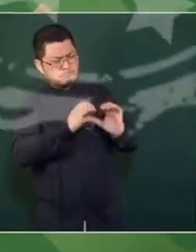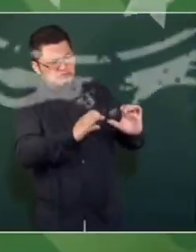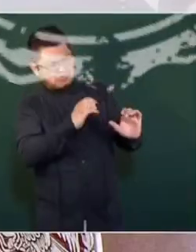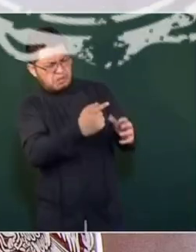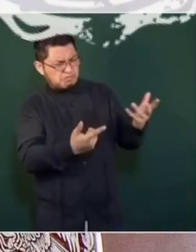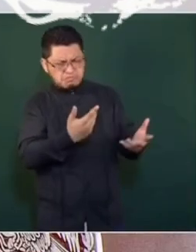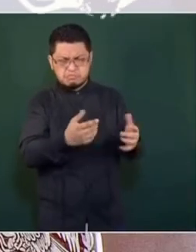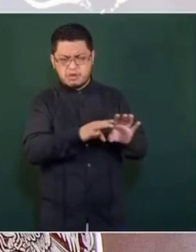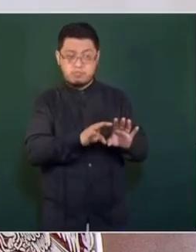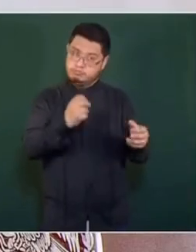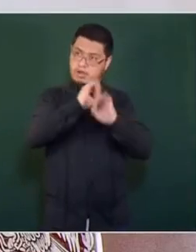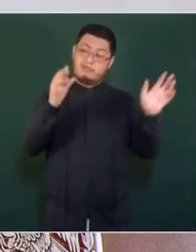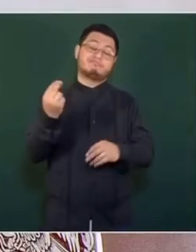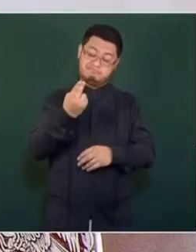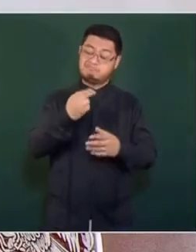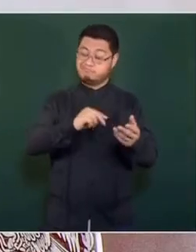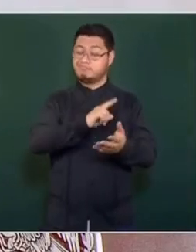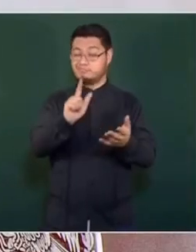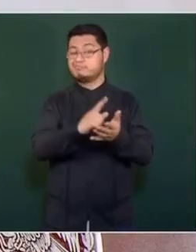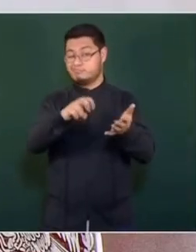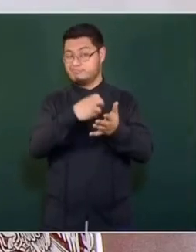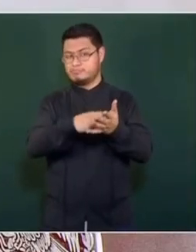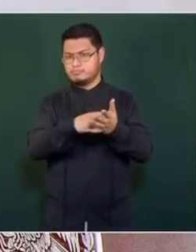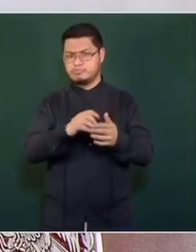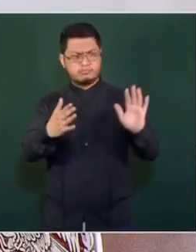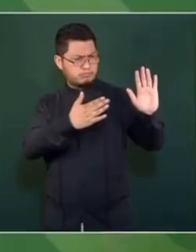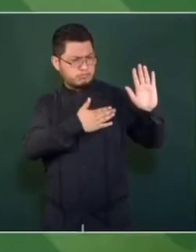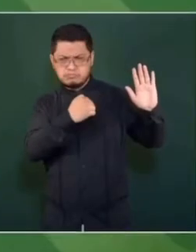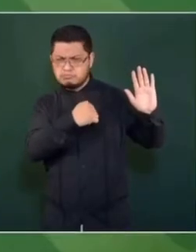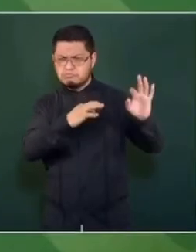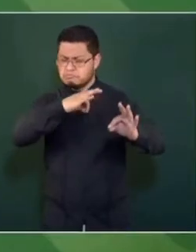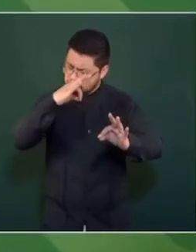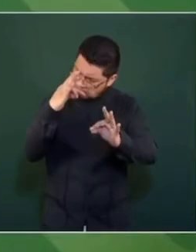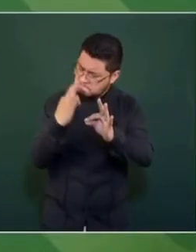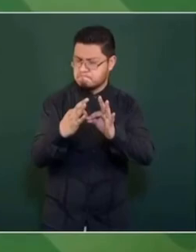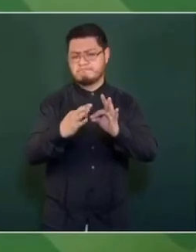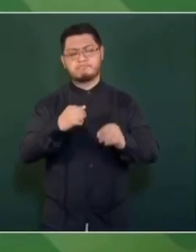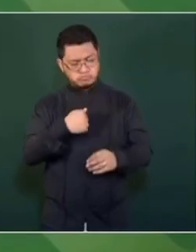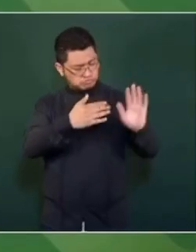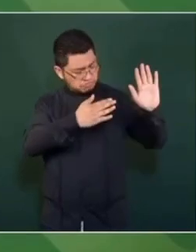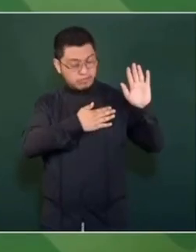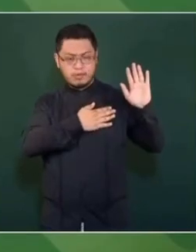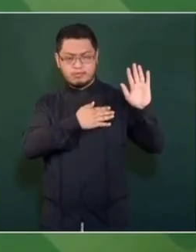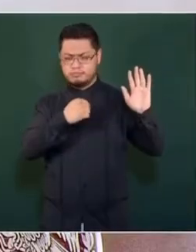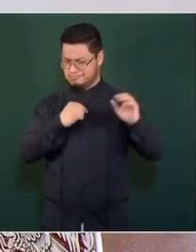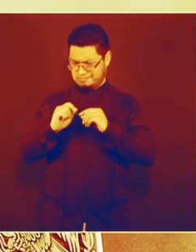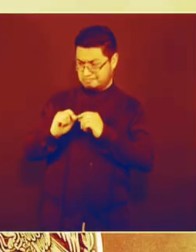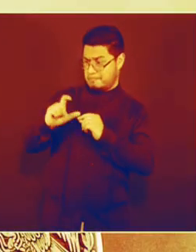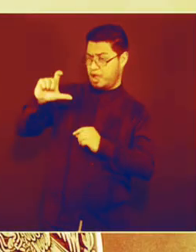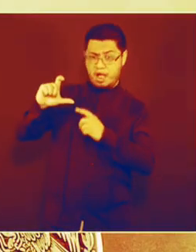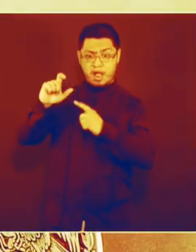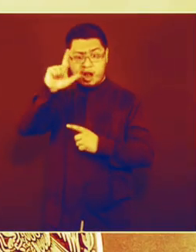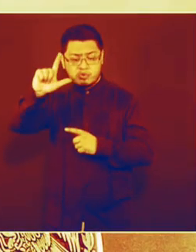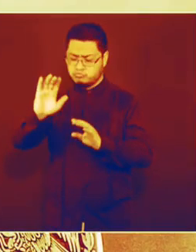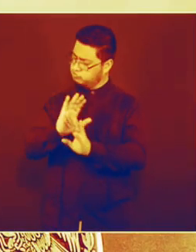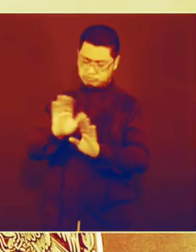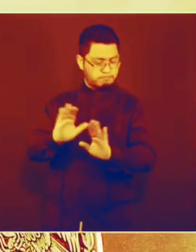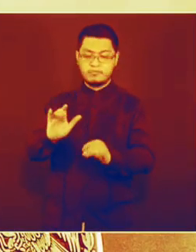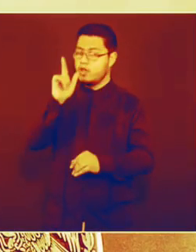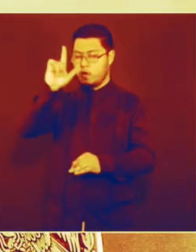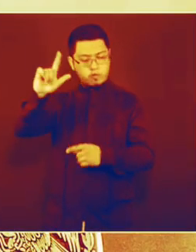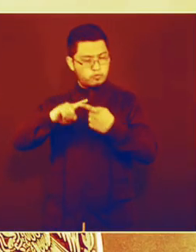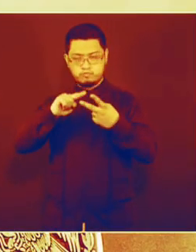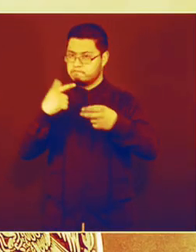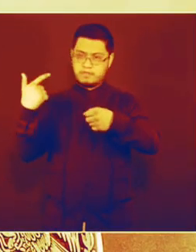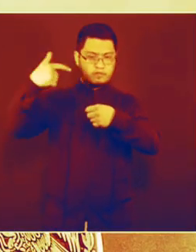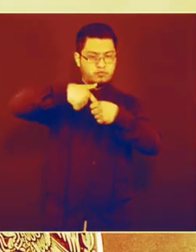Yo garantizo, porque los compromisos se cumplen, de que no van aumentar los precios, mientras estemos nosotros en el gobierno, ni de la luz, ni de las gasolinas,